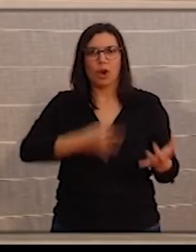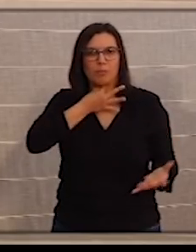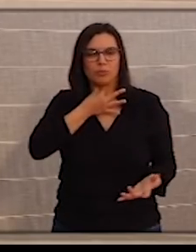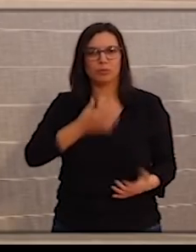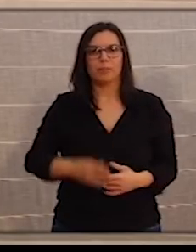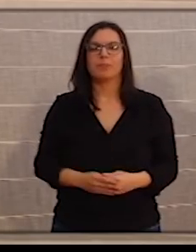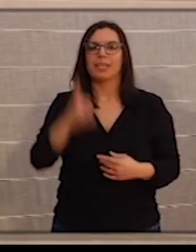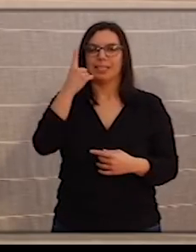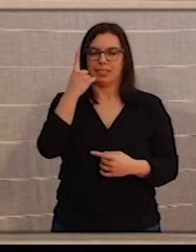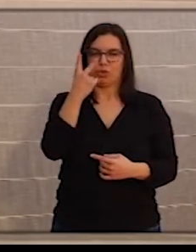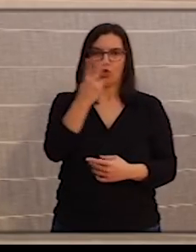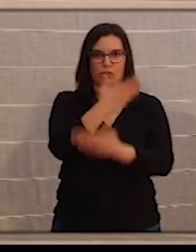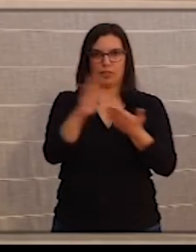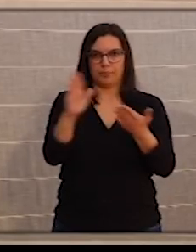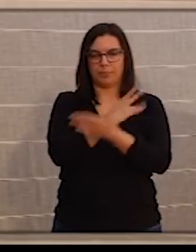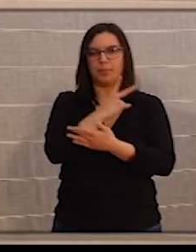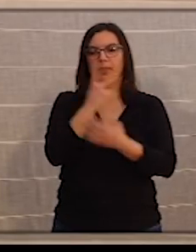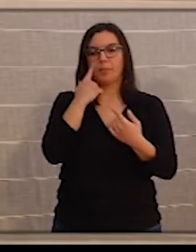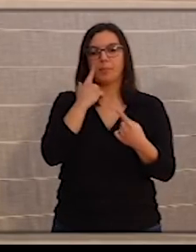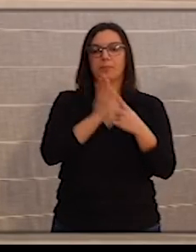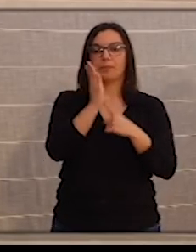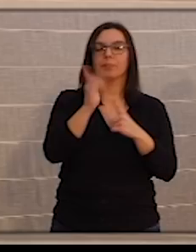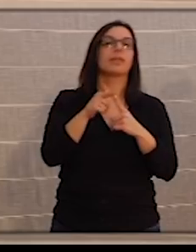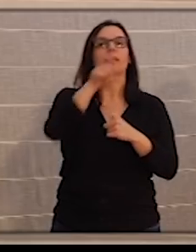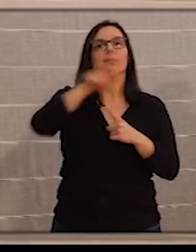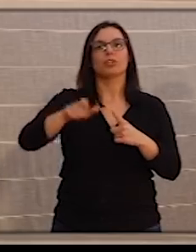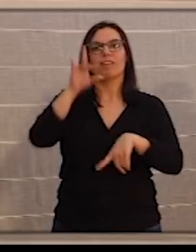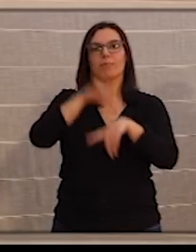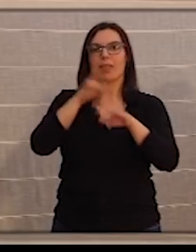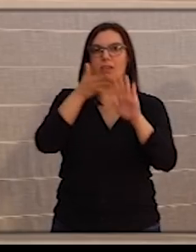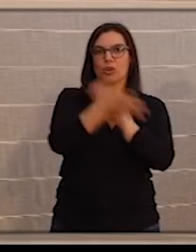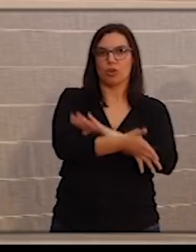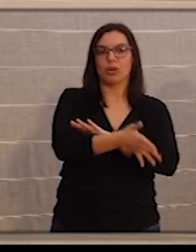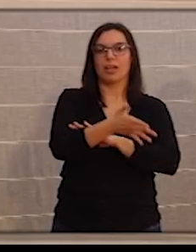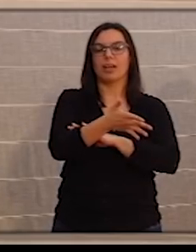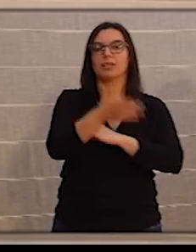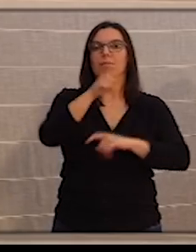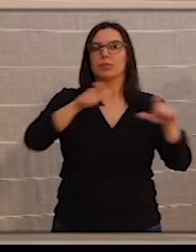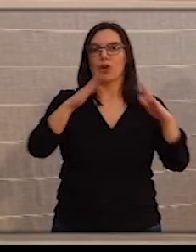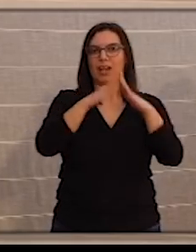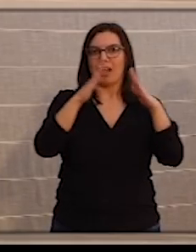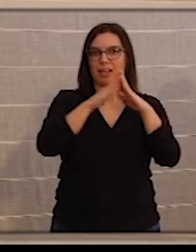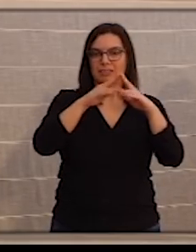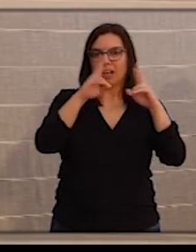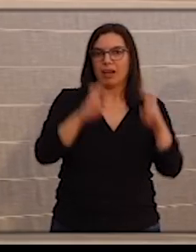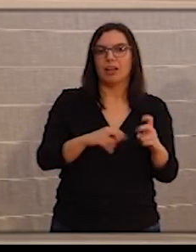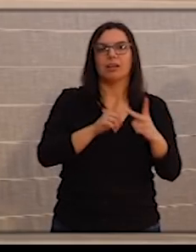ver, son dos cosas diferentes. Los pacientes que tienen enfermedades crónicas, los pacientes que están a domicilio, los pacientes que tienen